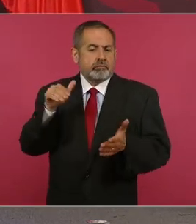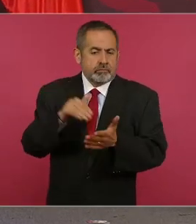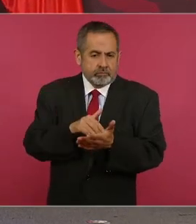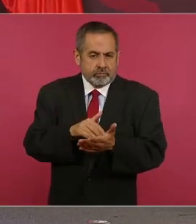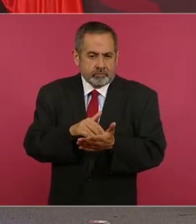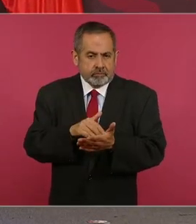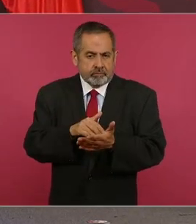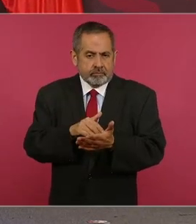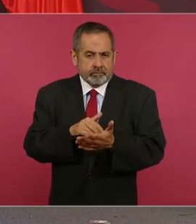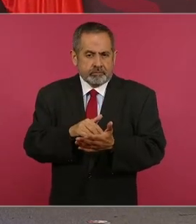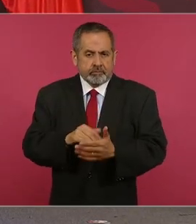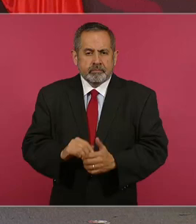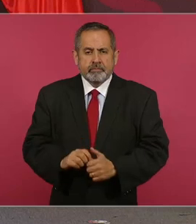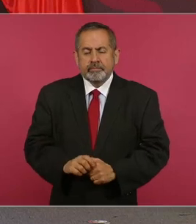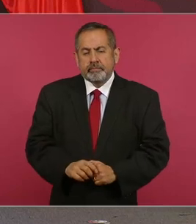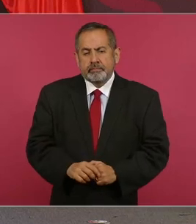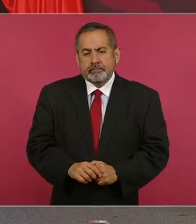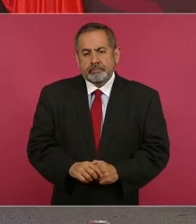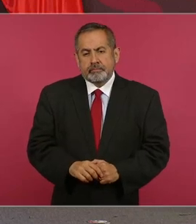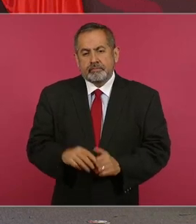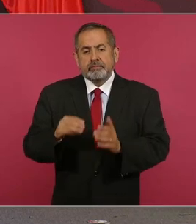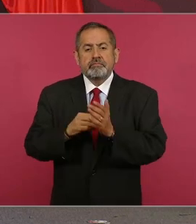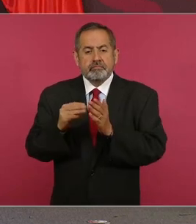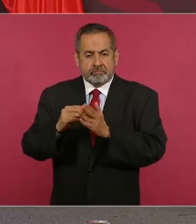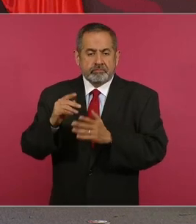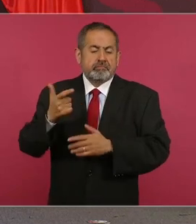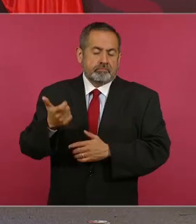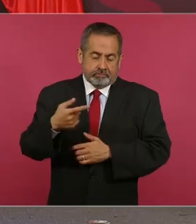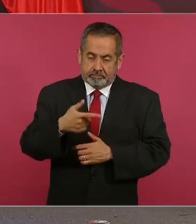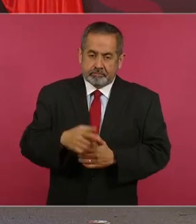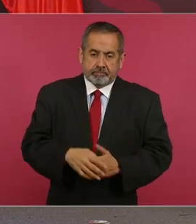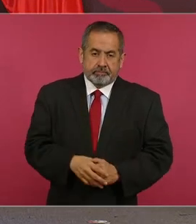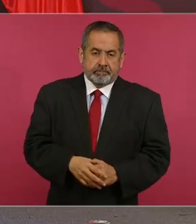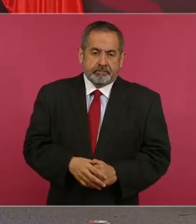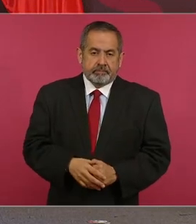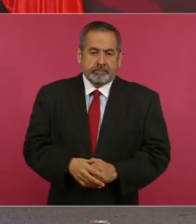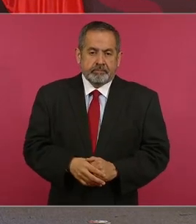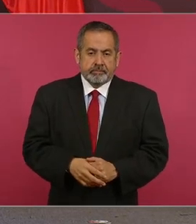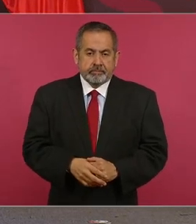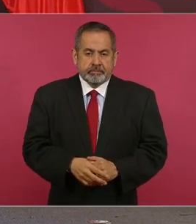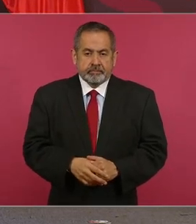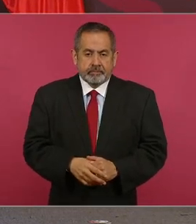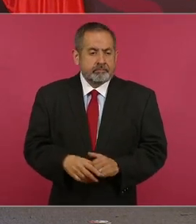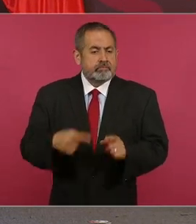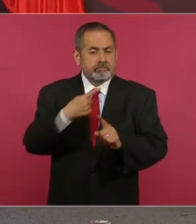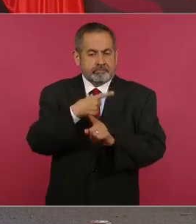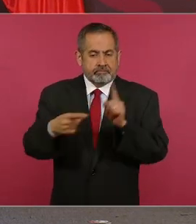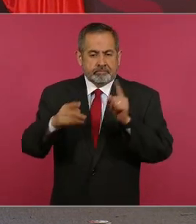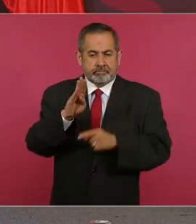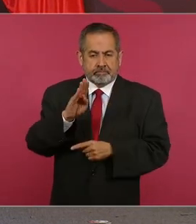millones de pesos. Medio billones,